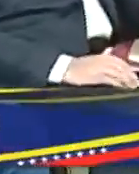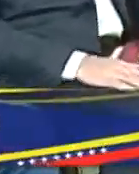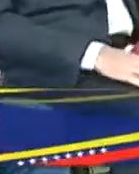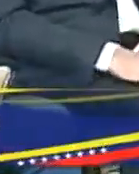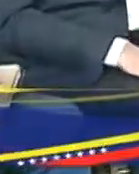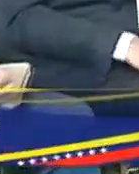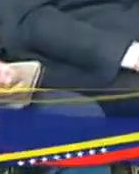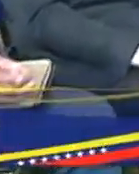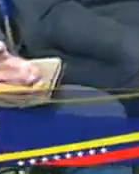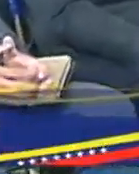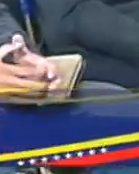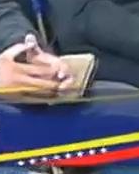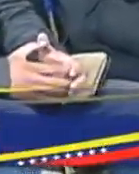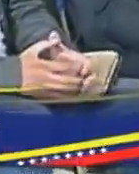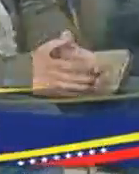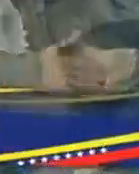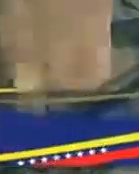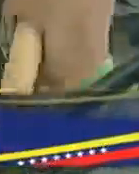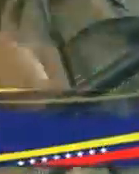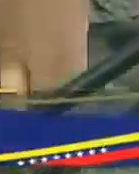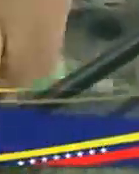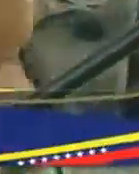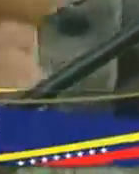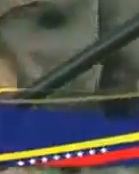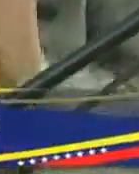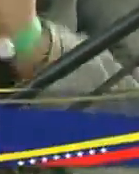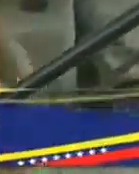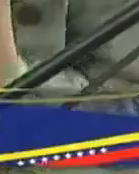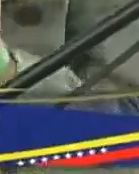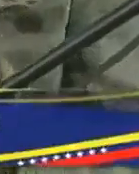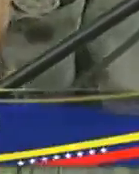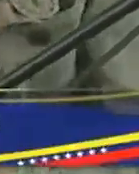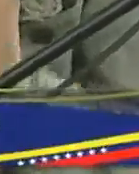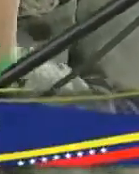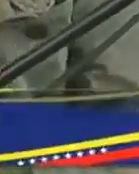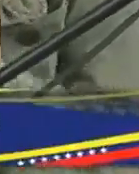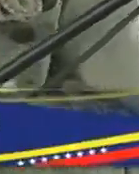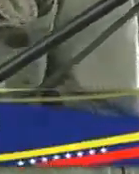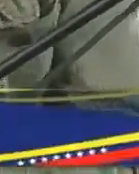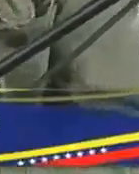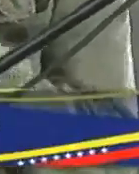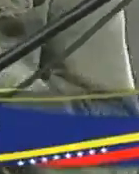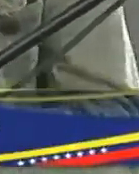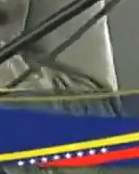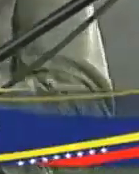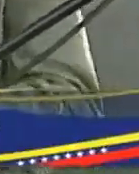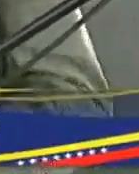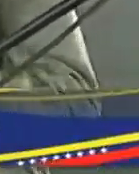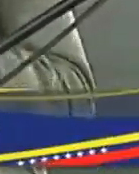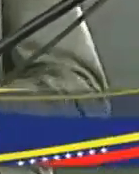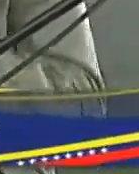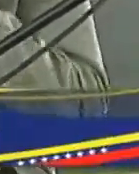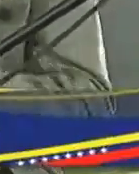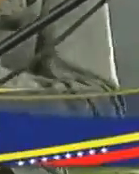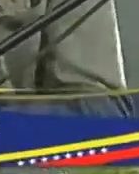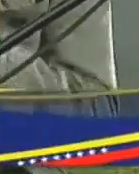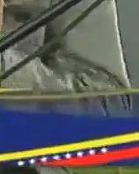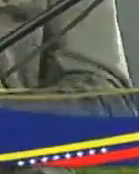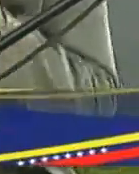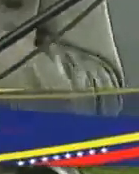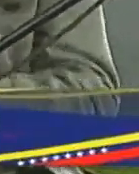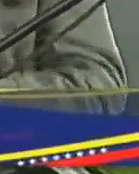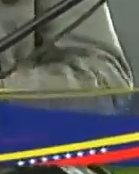inscritos en este evento que ya no se puede hablar de cambio climático, sino de crisis climática.